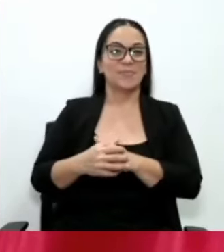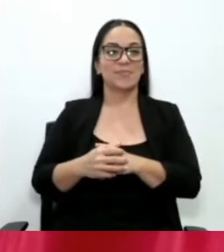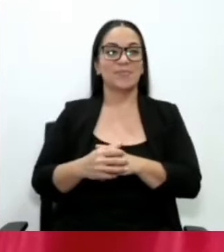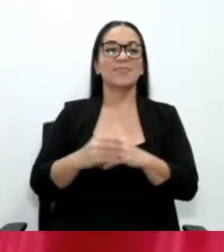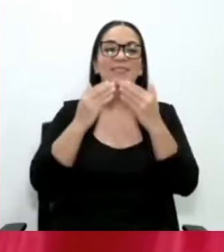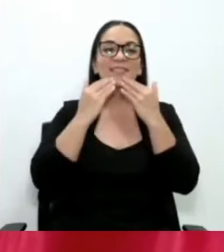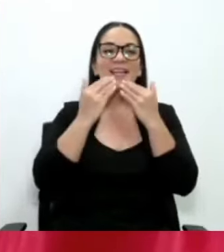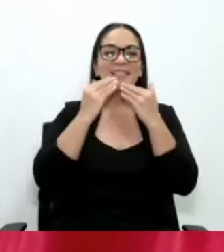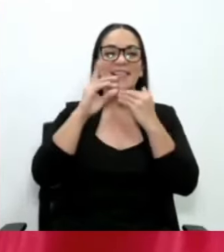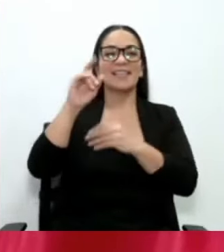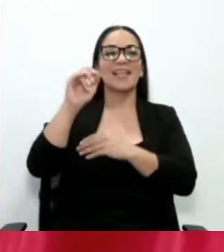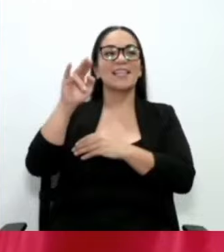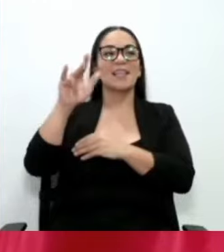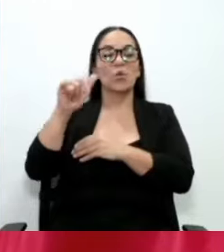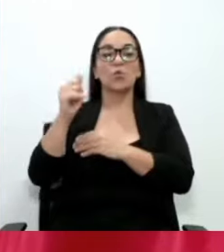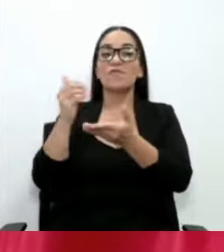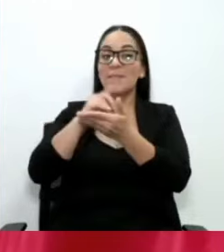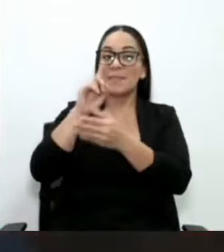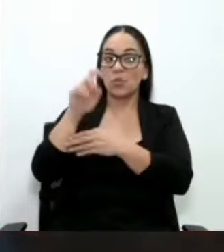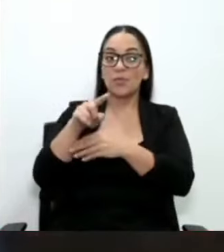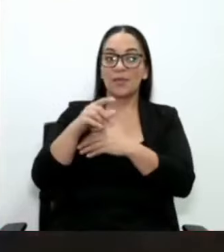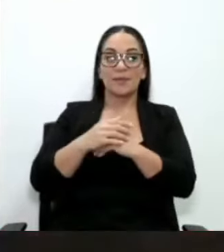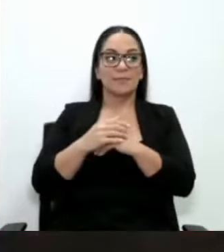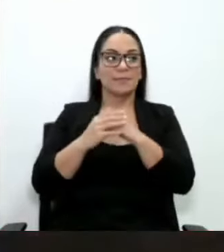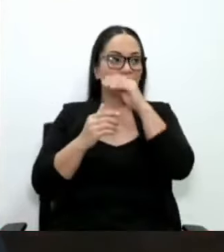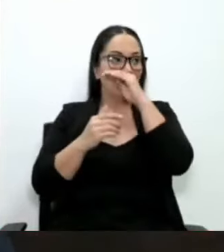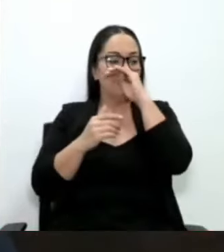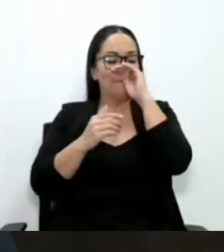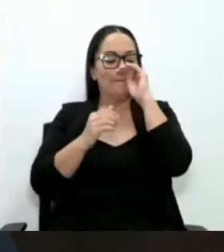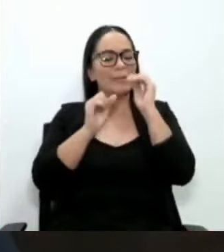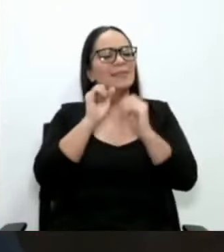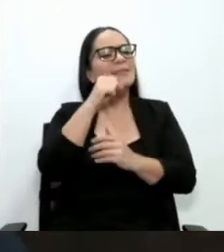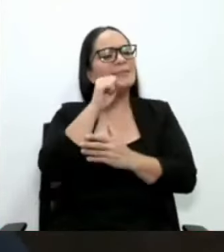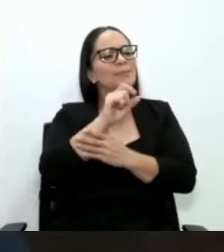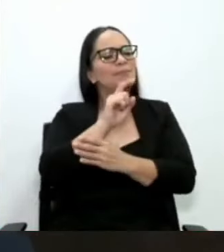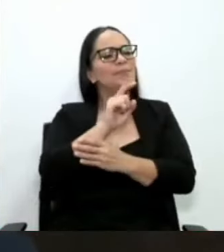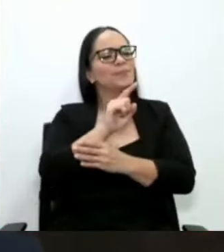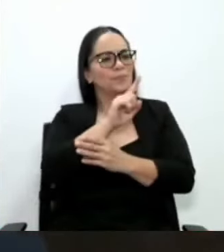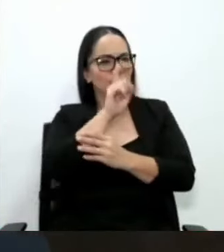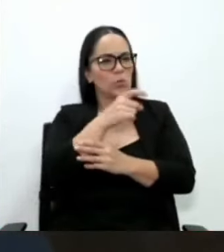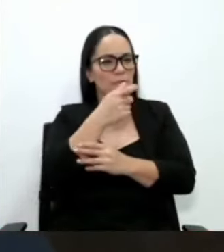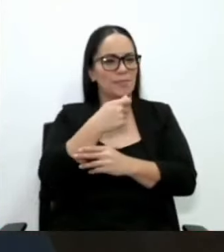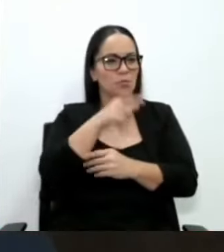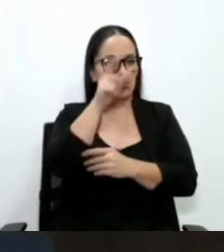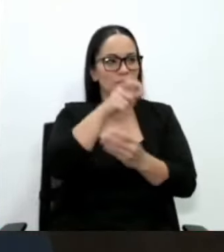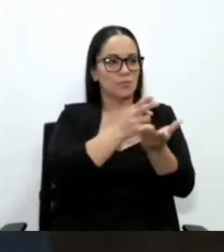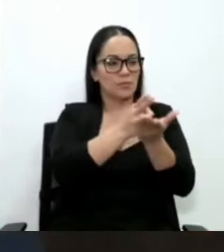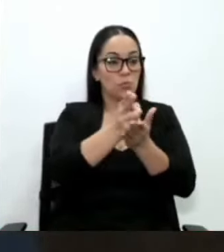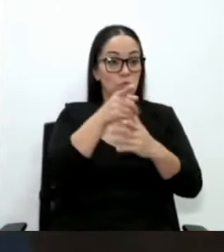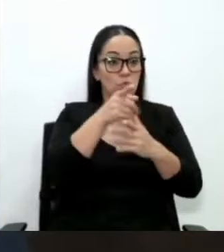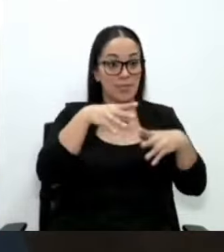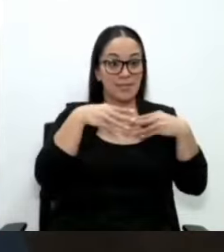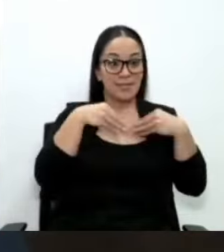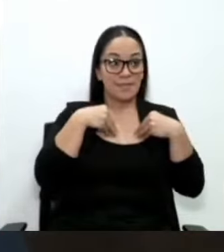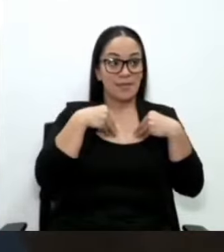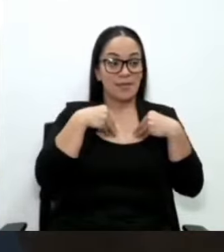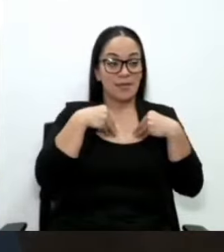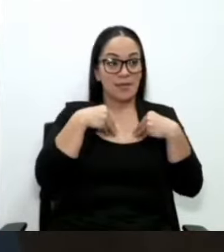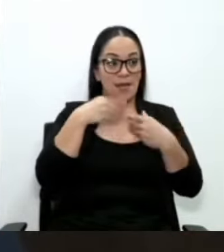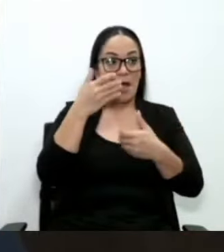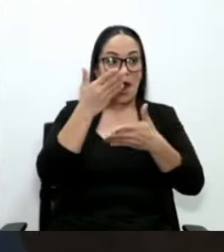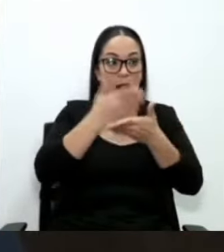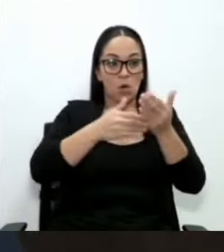Gracias, don Danilo. ¿Tiene la pregunta? Así es, presidente. Como usted dice que es tan transparente, usted admitiría que tuviera un problema